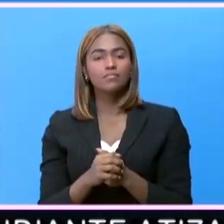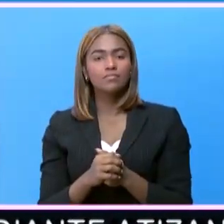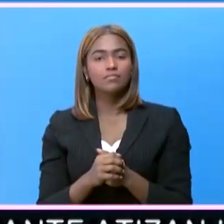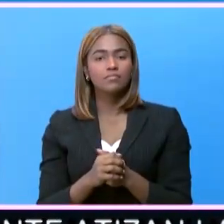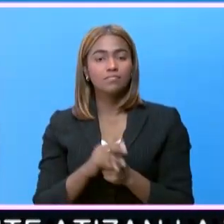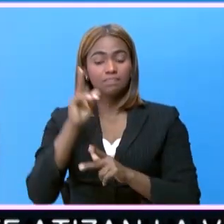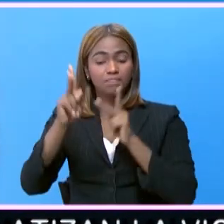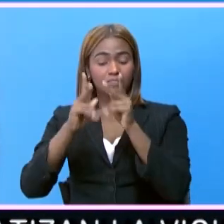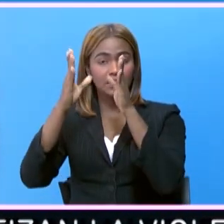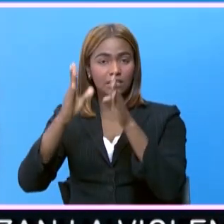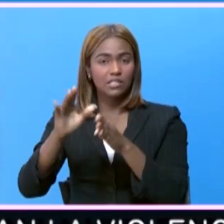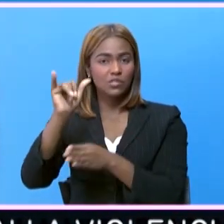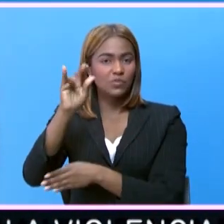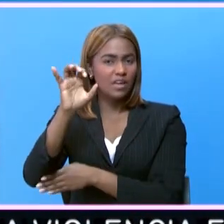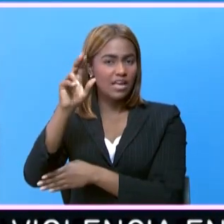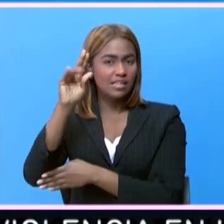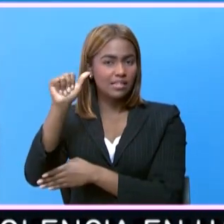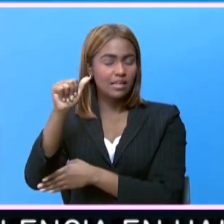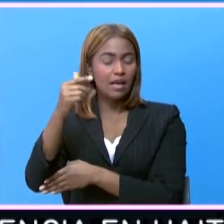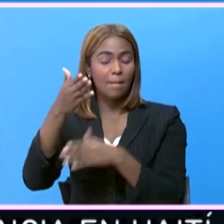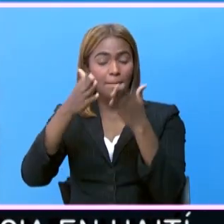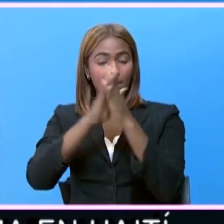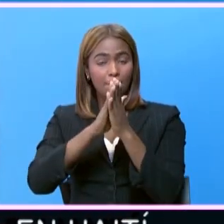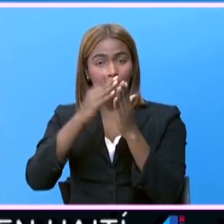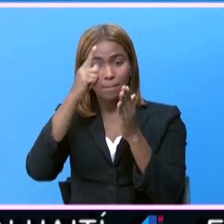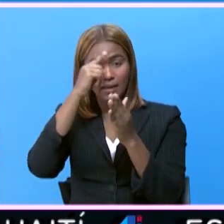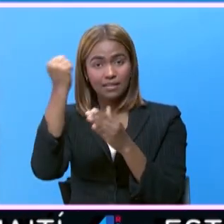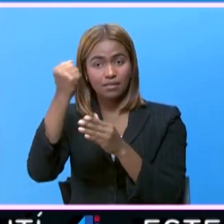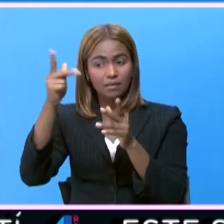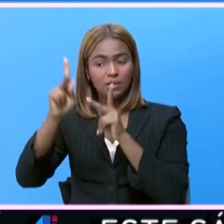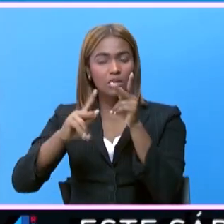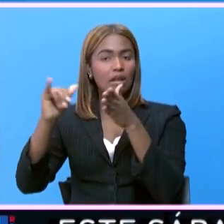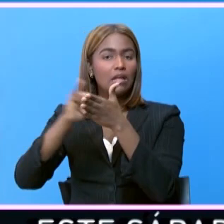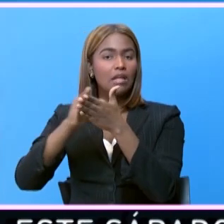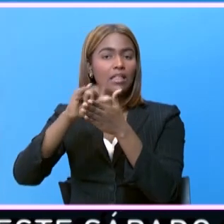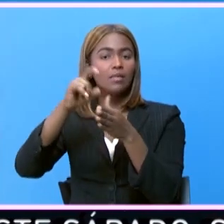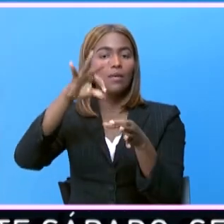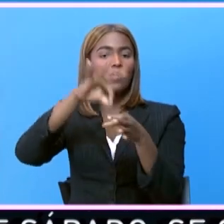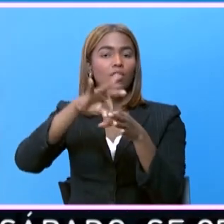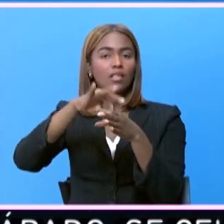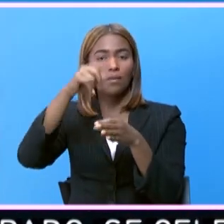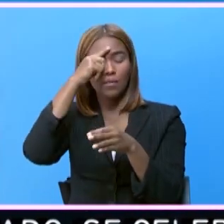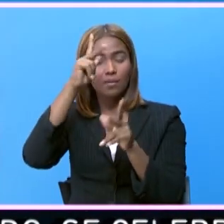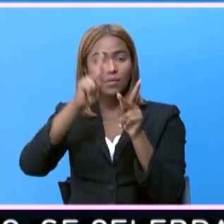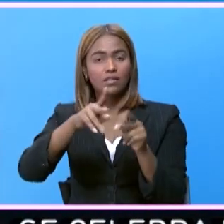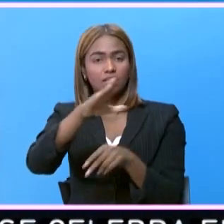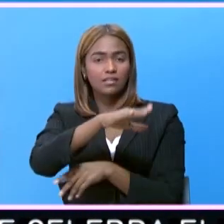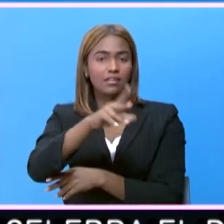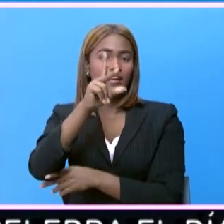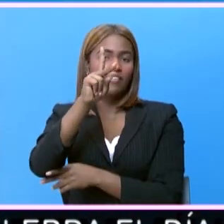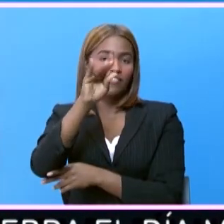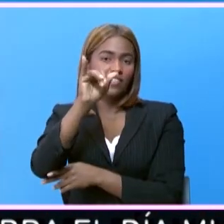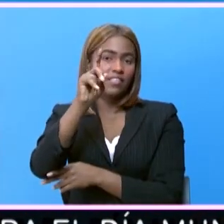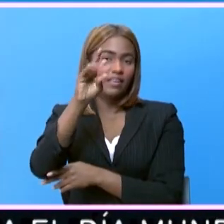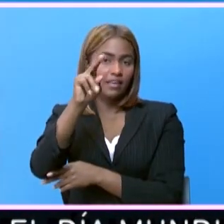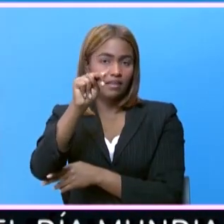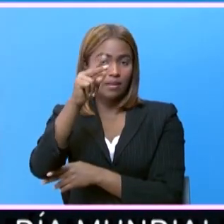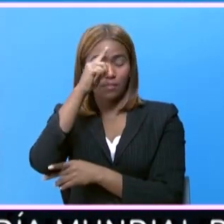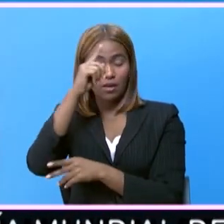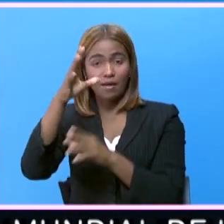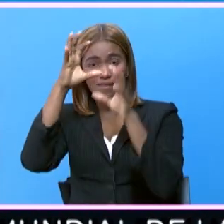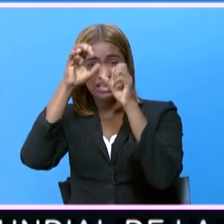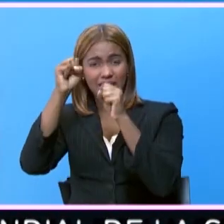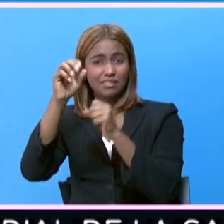ambientalista sueca Greta Thunberg pidió el sábado a los estadounidenses que voten por el candidato demócrata Joe Biden frente al presidente